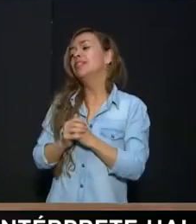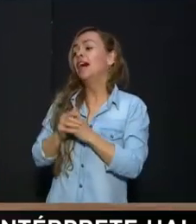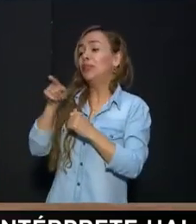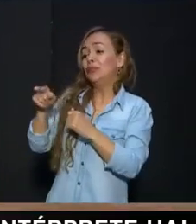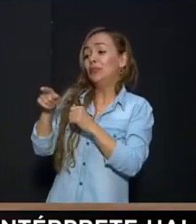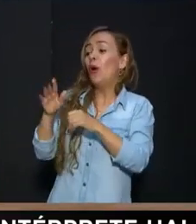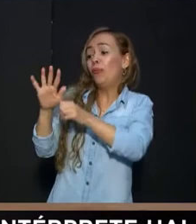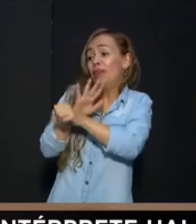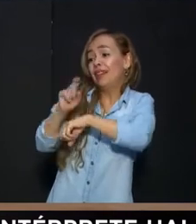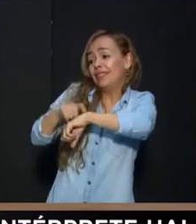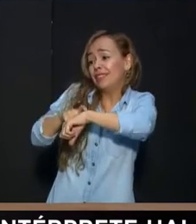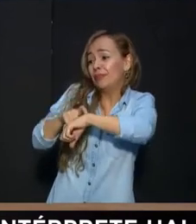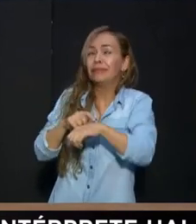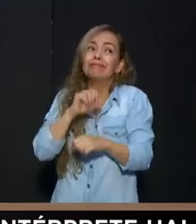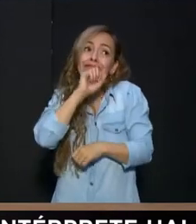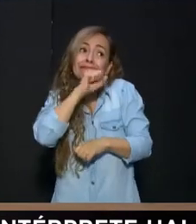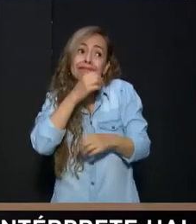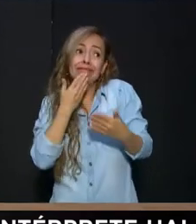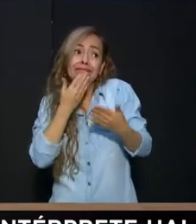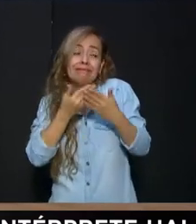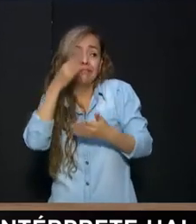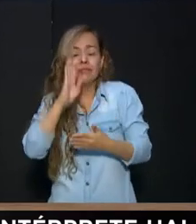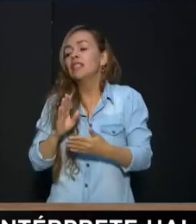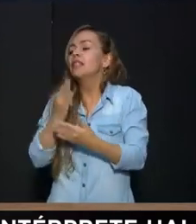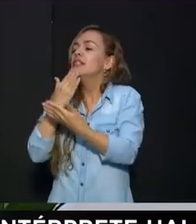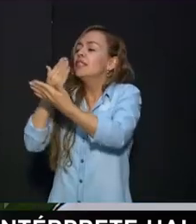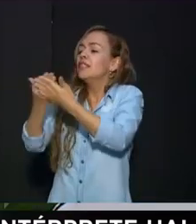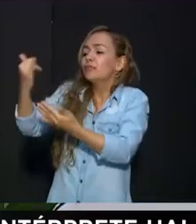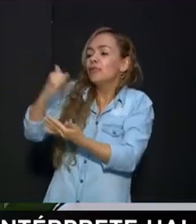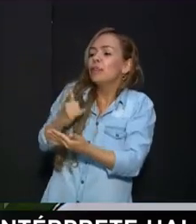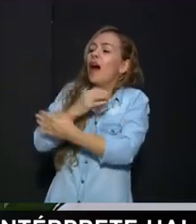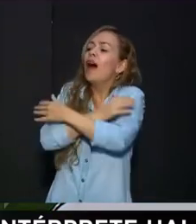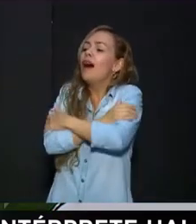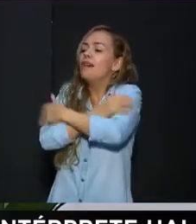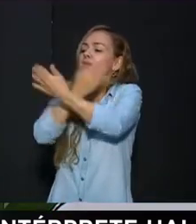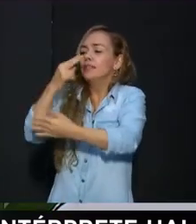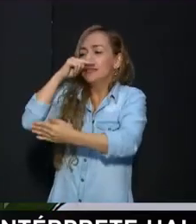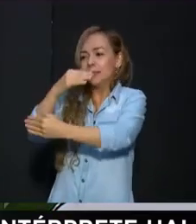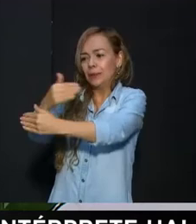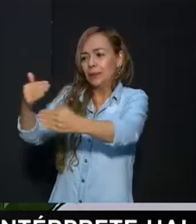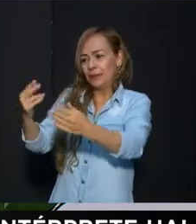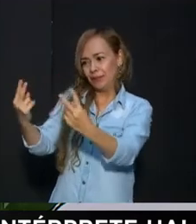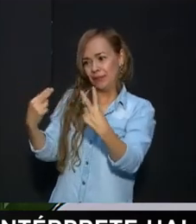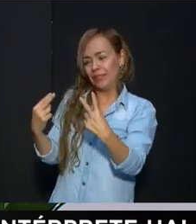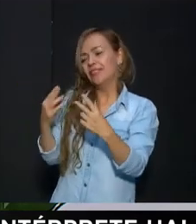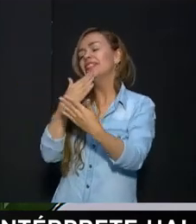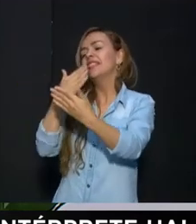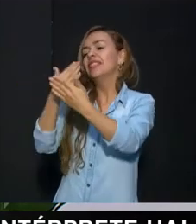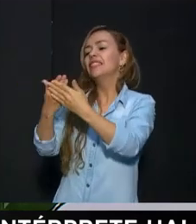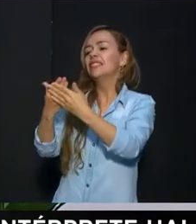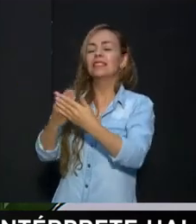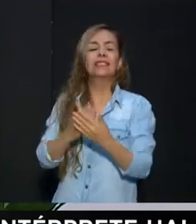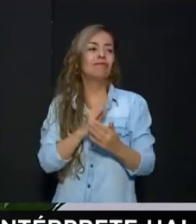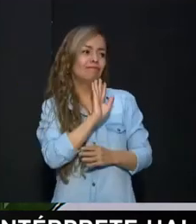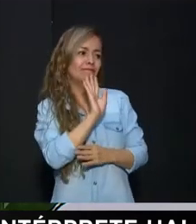a Dios Bueno Catalina Muchas gracias por llamarnos Y le mandamos un abrazo A tus hijos Que deben de estar también Ahí conectados Viéndonos ¿Listo? Muchas gracias Hasta